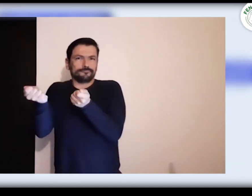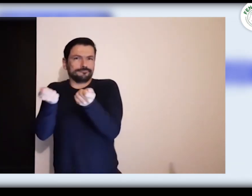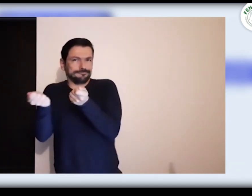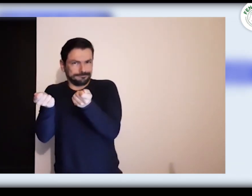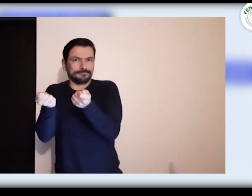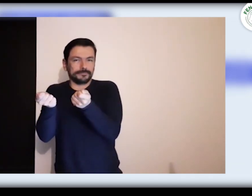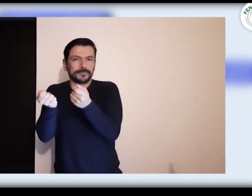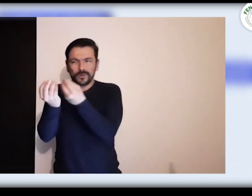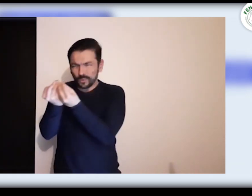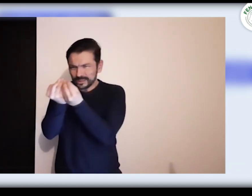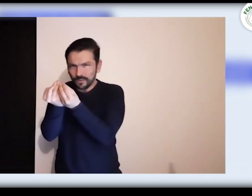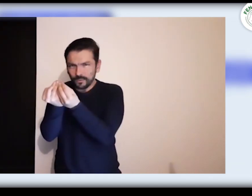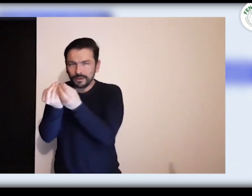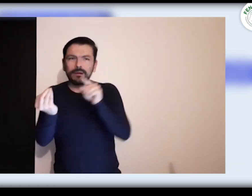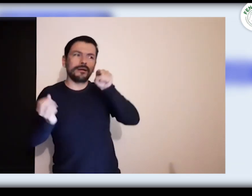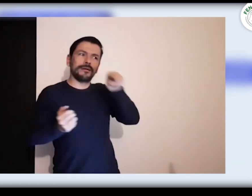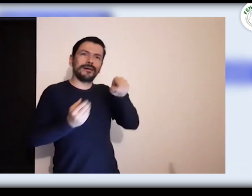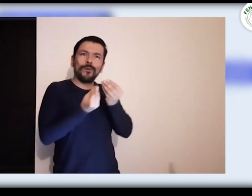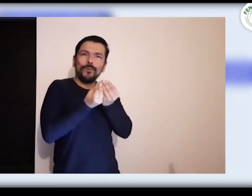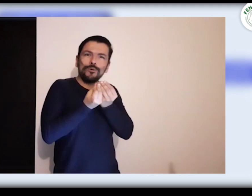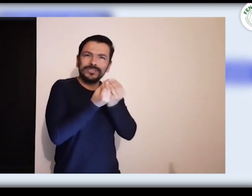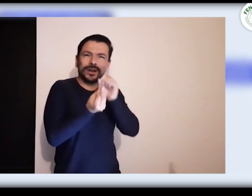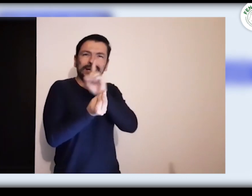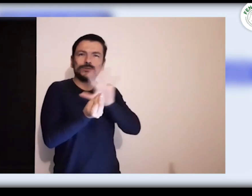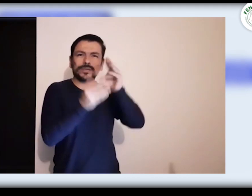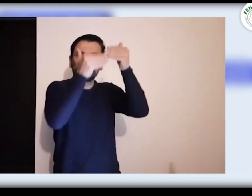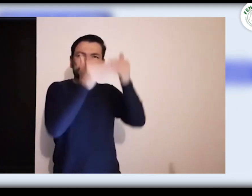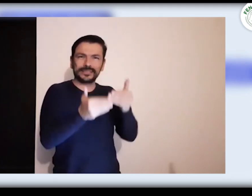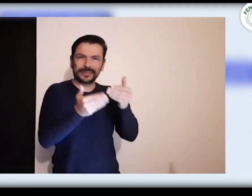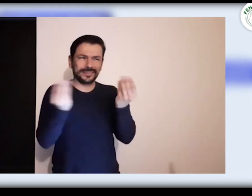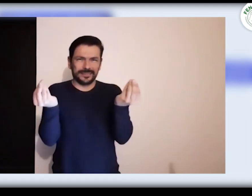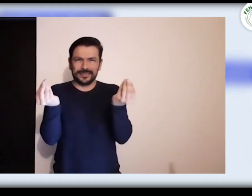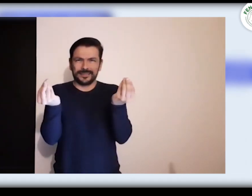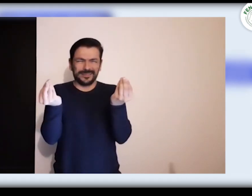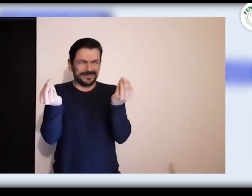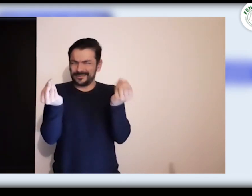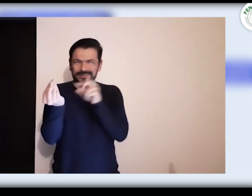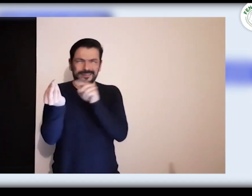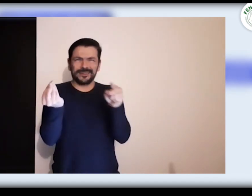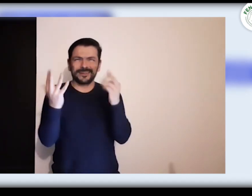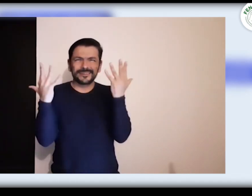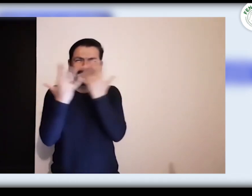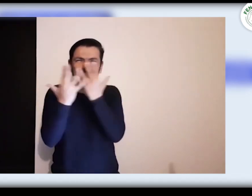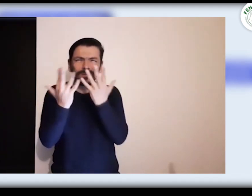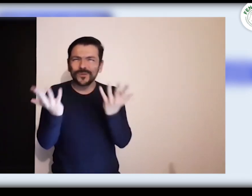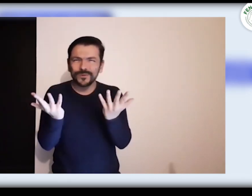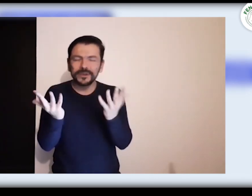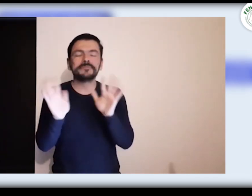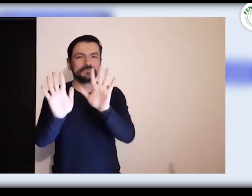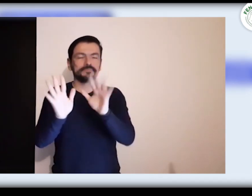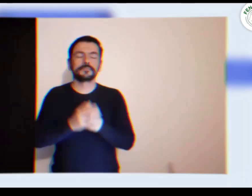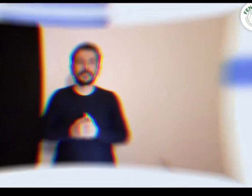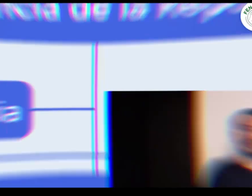con Discapacidad. Ustedes se preguntarán una consejería, pero no existía un Consejo Nacional de Discapacidad.